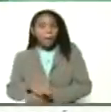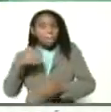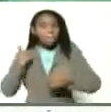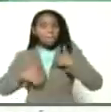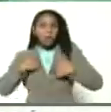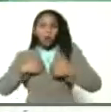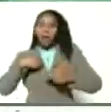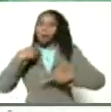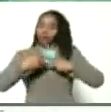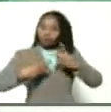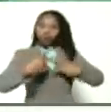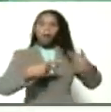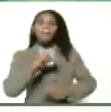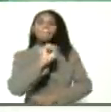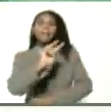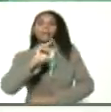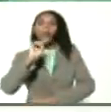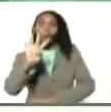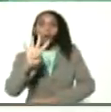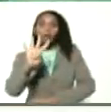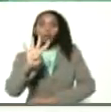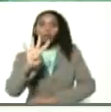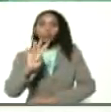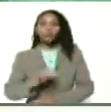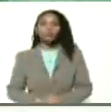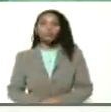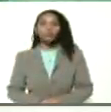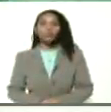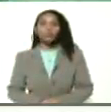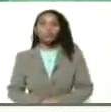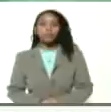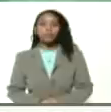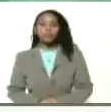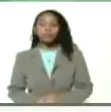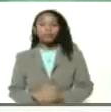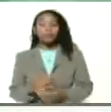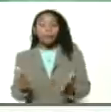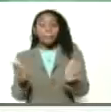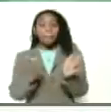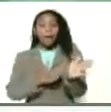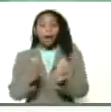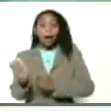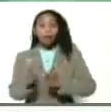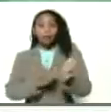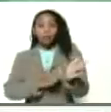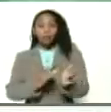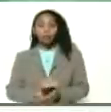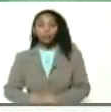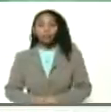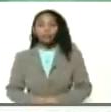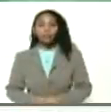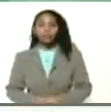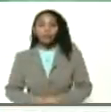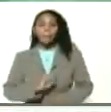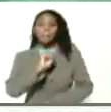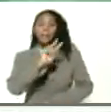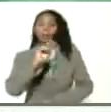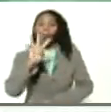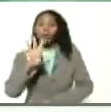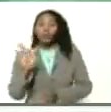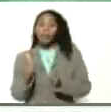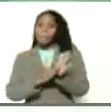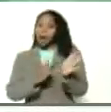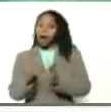productivo. Miércoles, 24 de marzo. 24 de